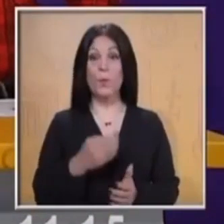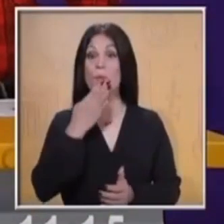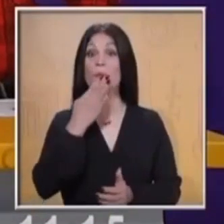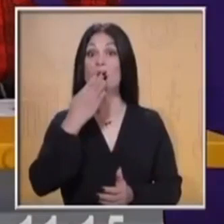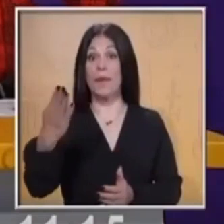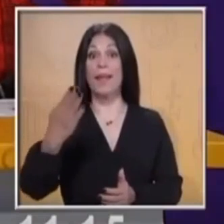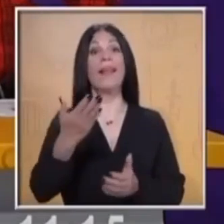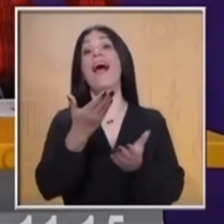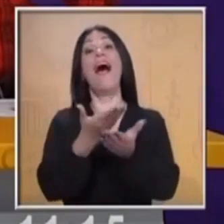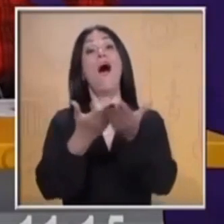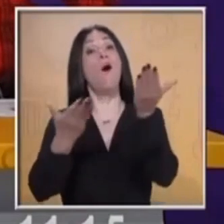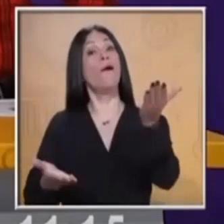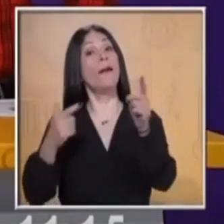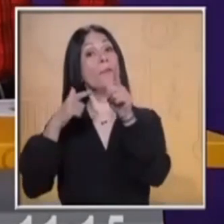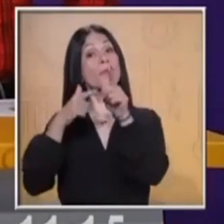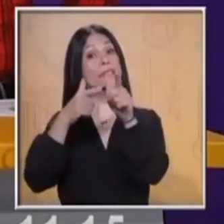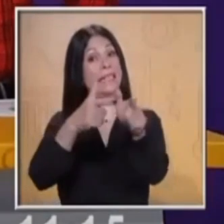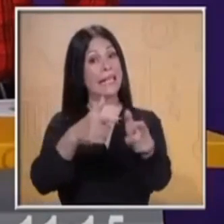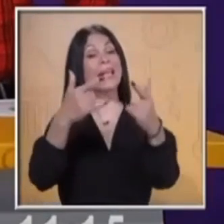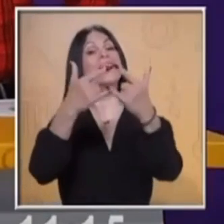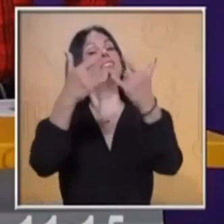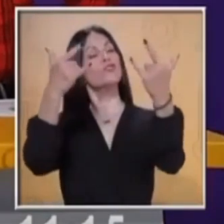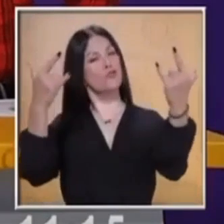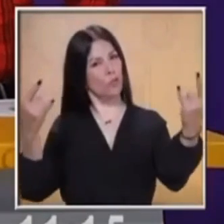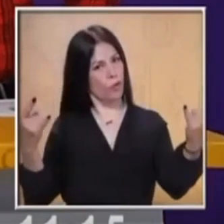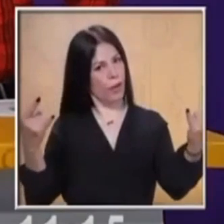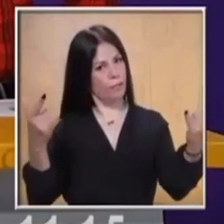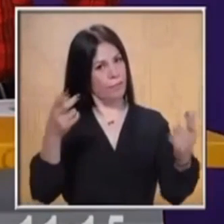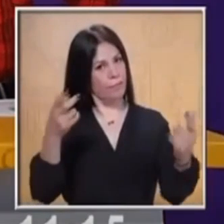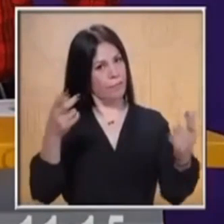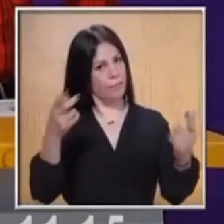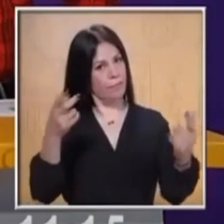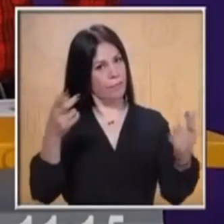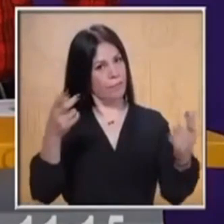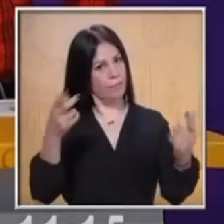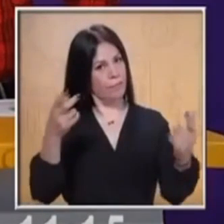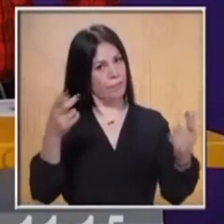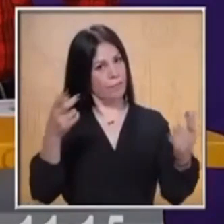Pues ahora seguimos con la historia de la llorona. Recuerden que es una leyenda.